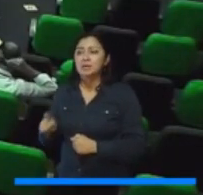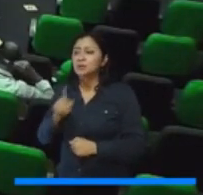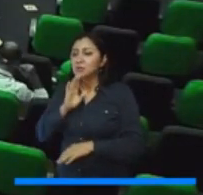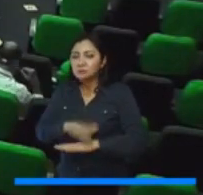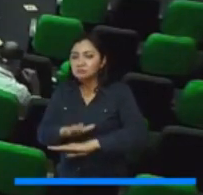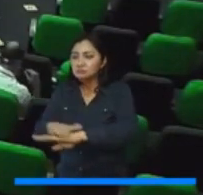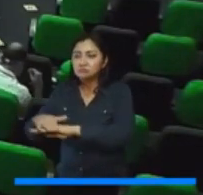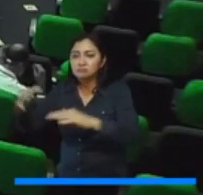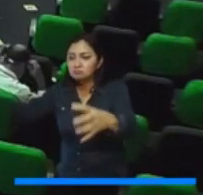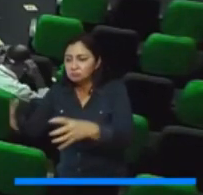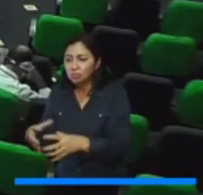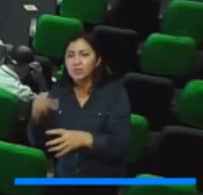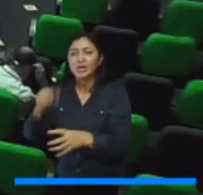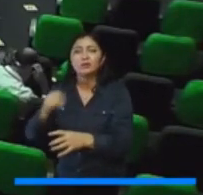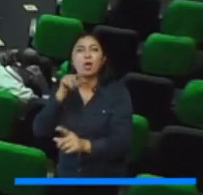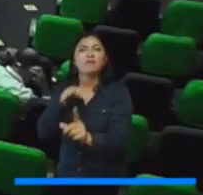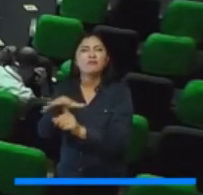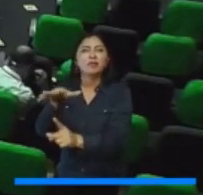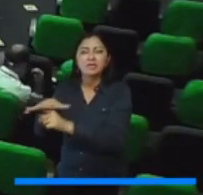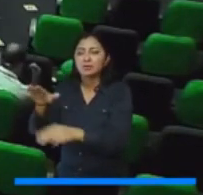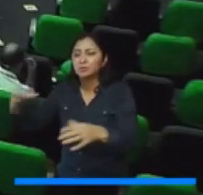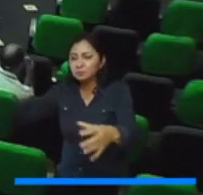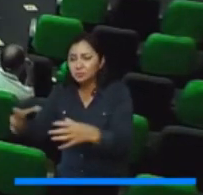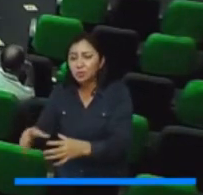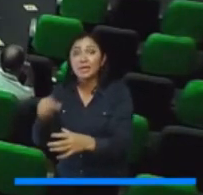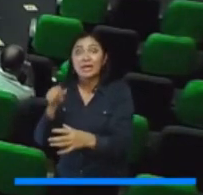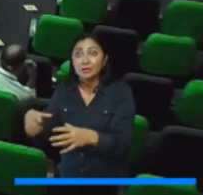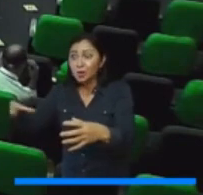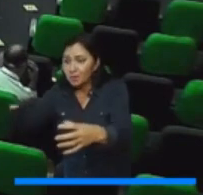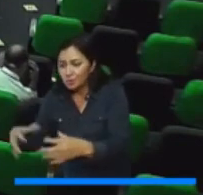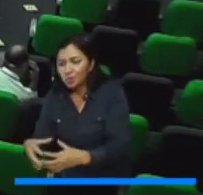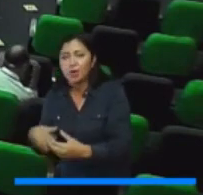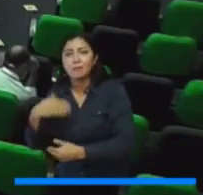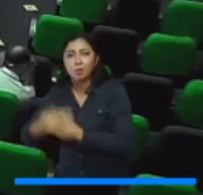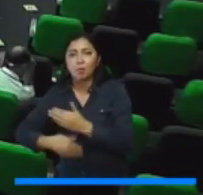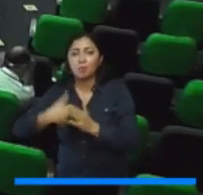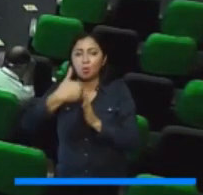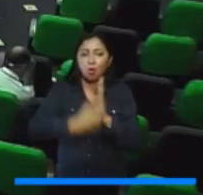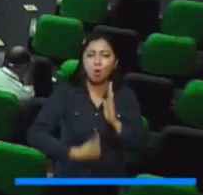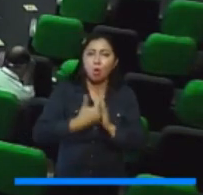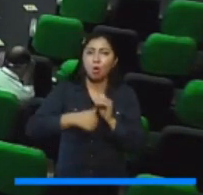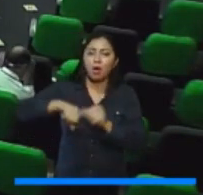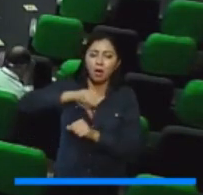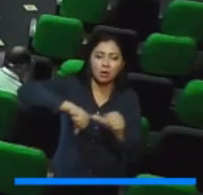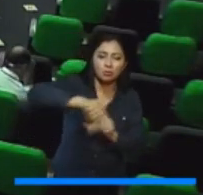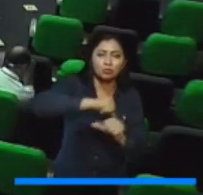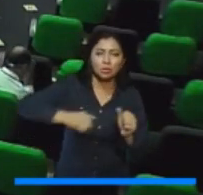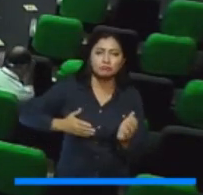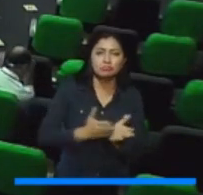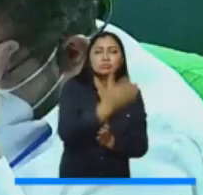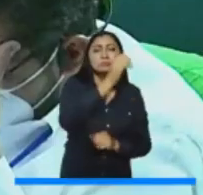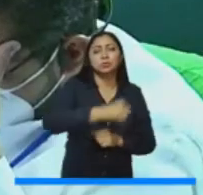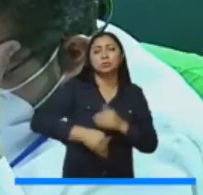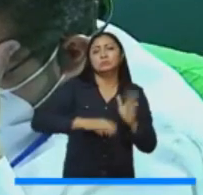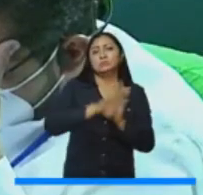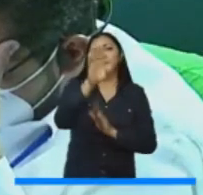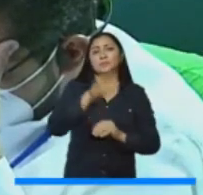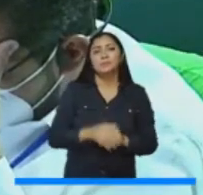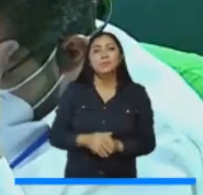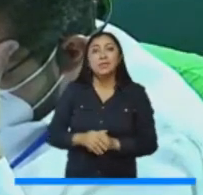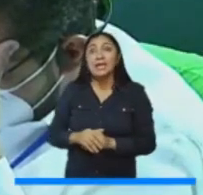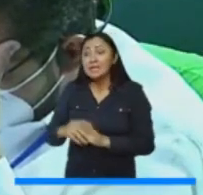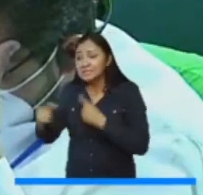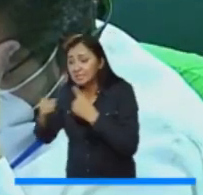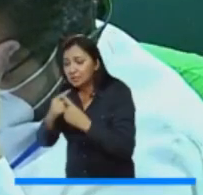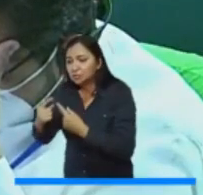universitaria, que permita precisamente trazar la hoja de ruta y avanzar. Y ese diálogo, por supuesto, recoge todo lo que aquí se ha planteado.